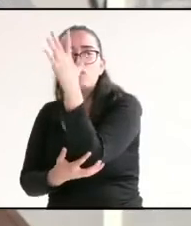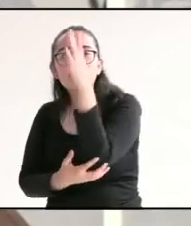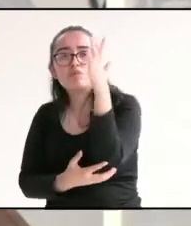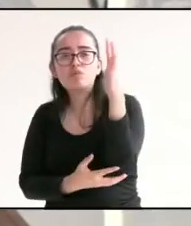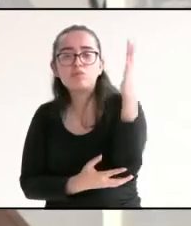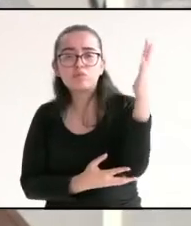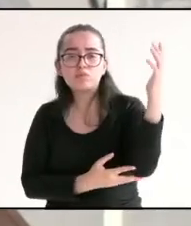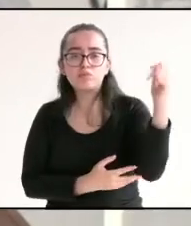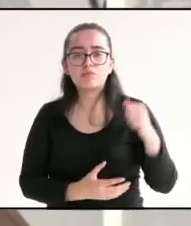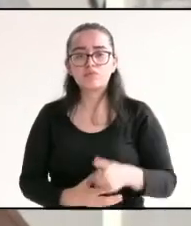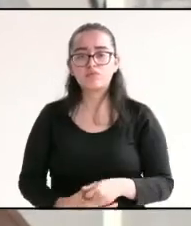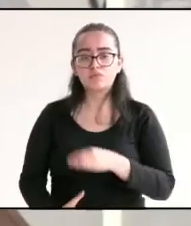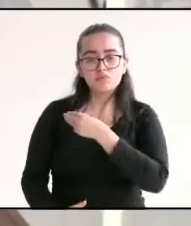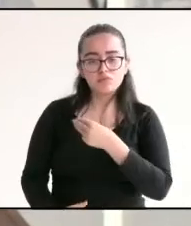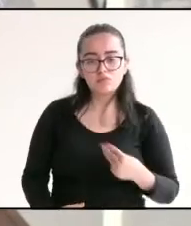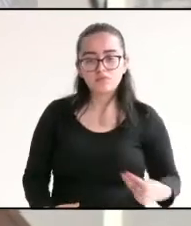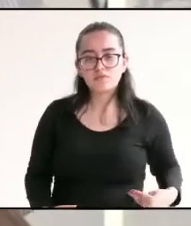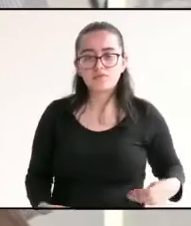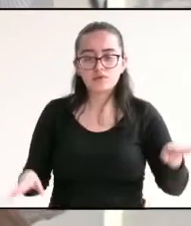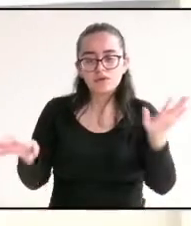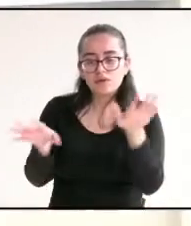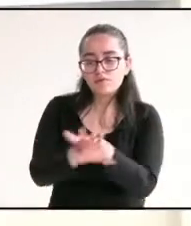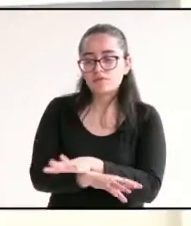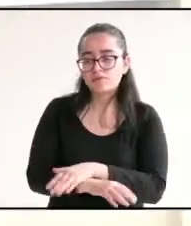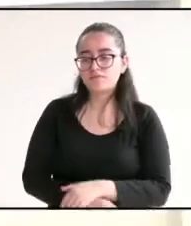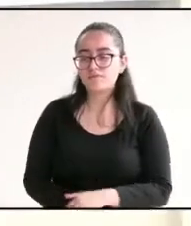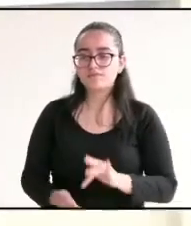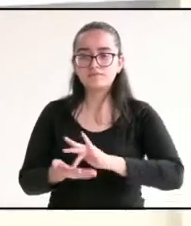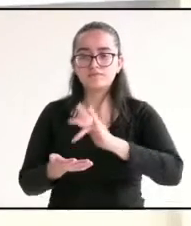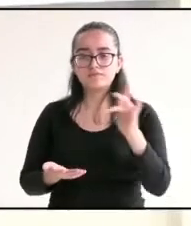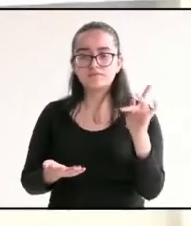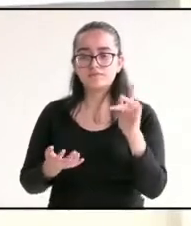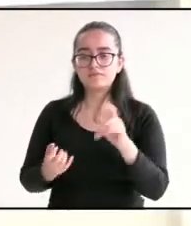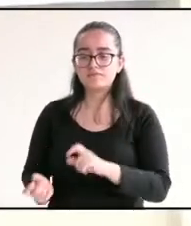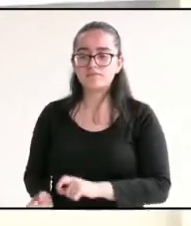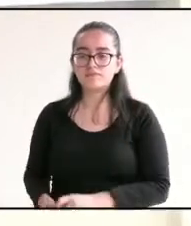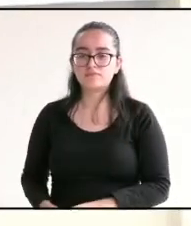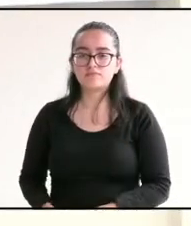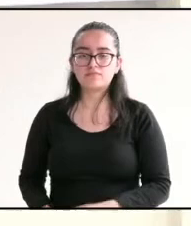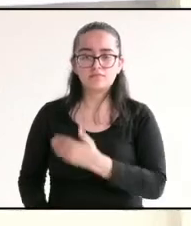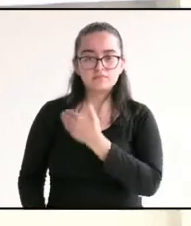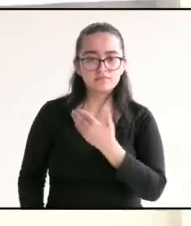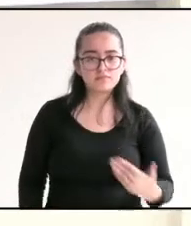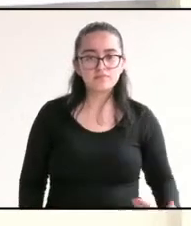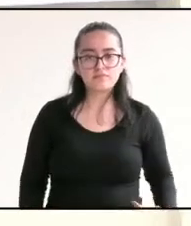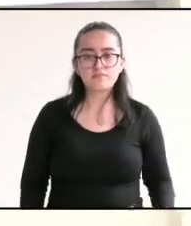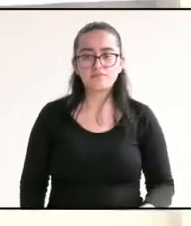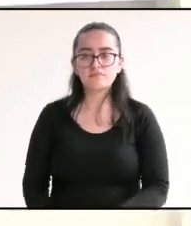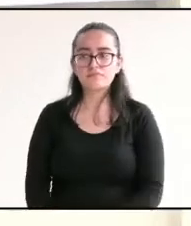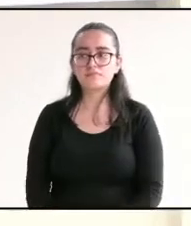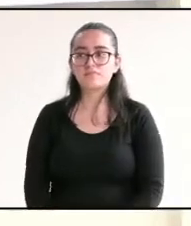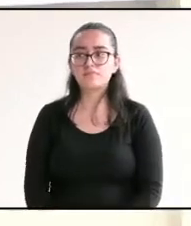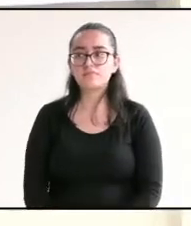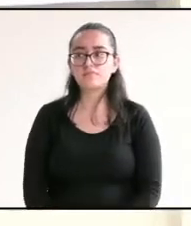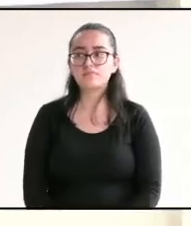nuestro municipio. Muchas gracias. Gracias, candidato. Sí.